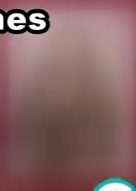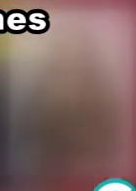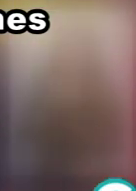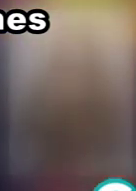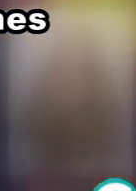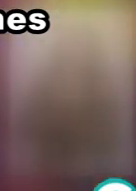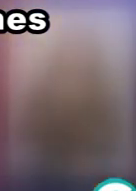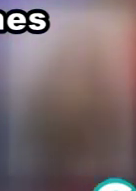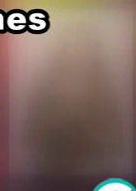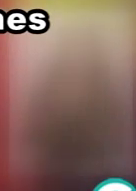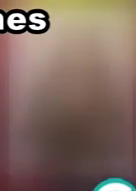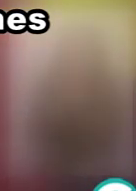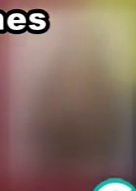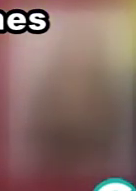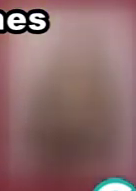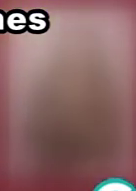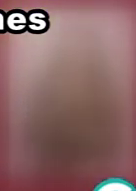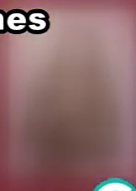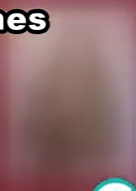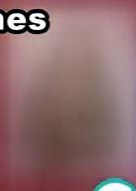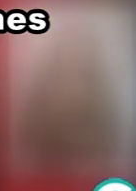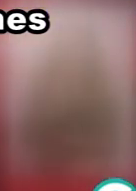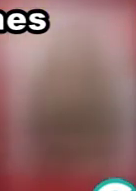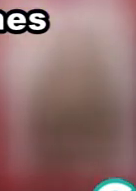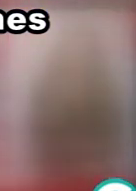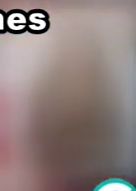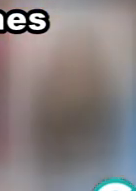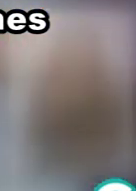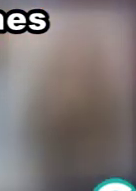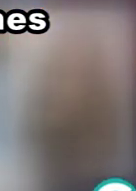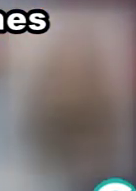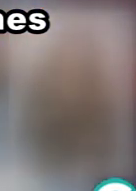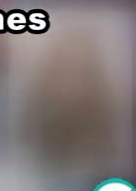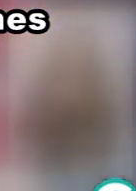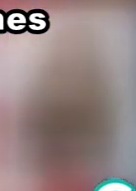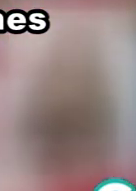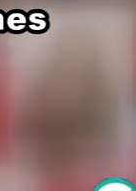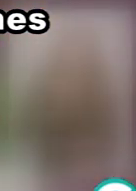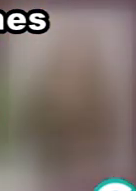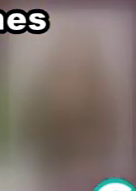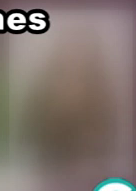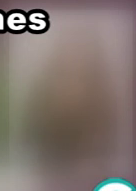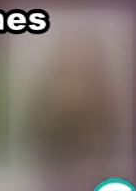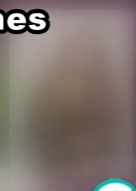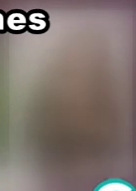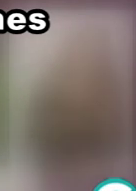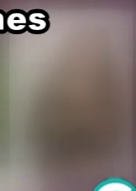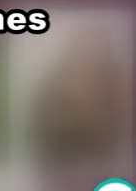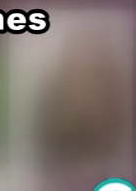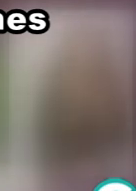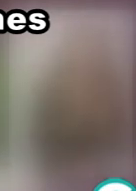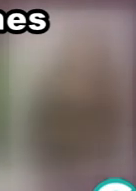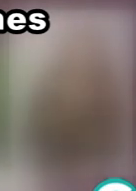y si ese balón va para adentro hace la estatua totalmente. Sí, porque ya había perdido la posibilidad de rectificar. O sea, iba retrocediendo y cuando va